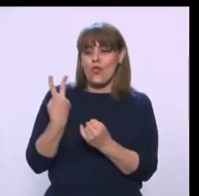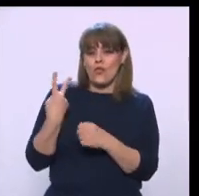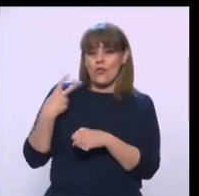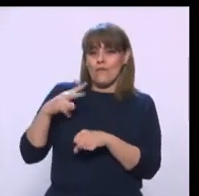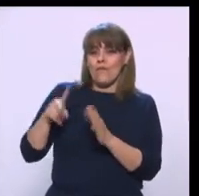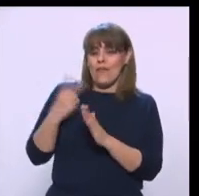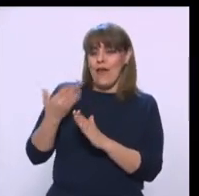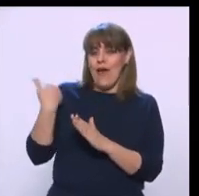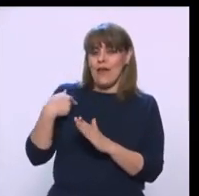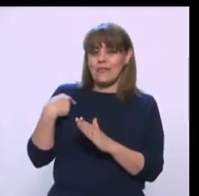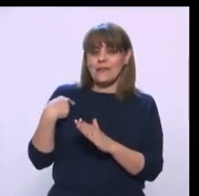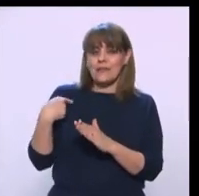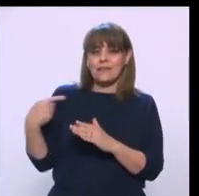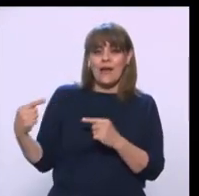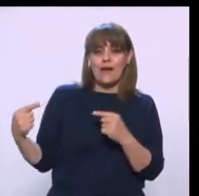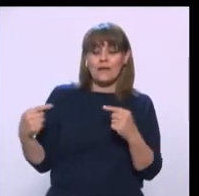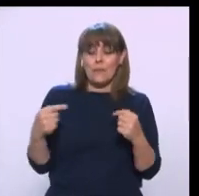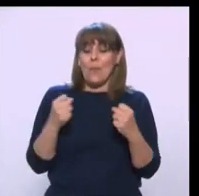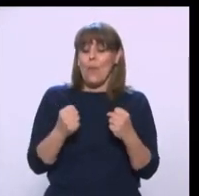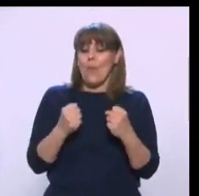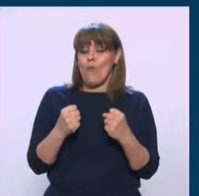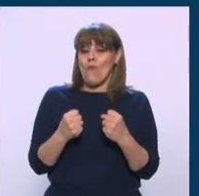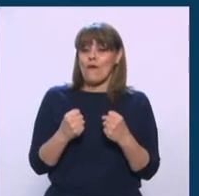el intercambio fue, digamos, poco terso.